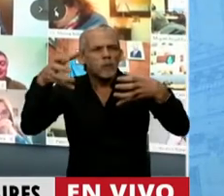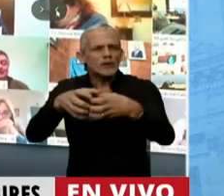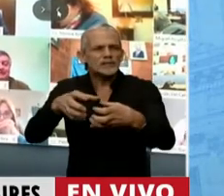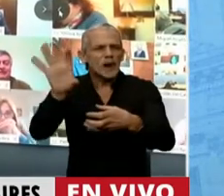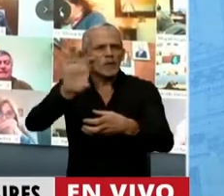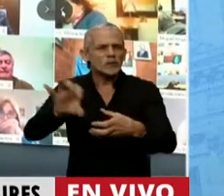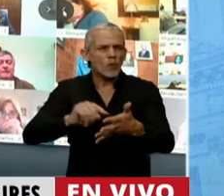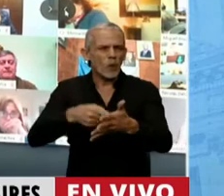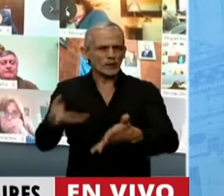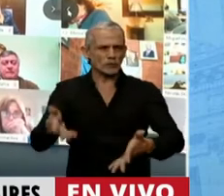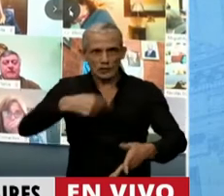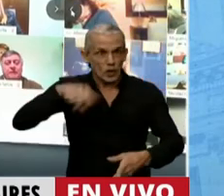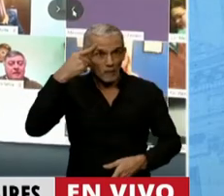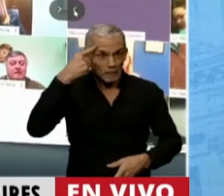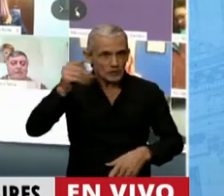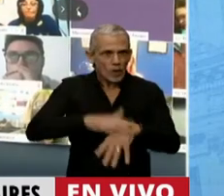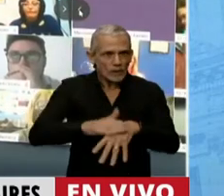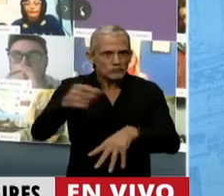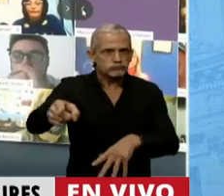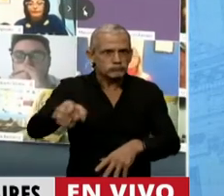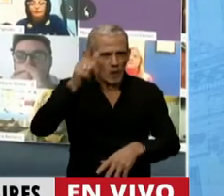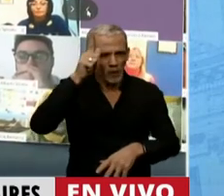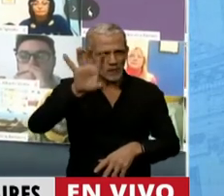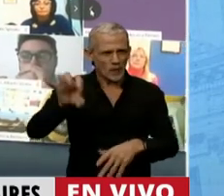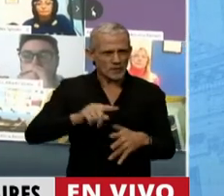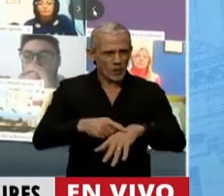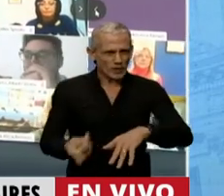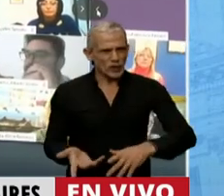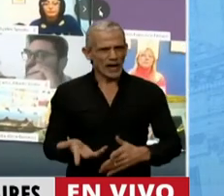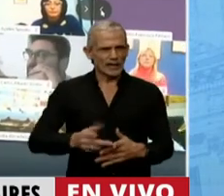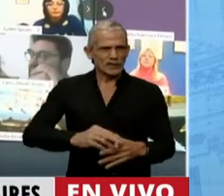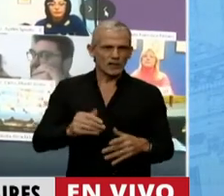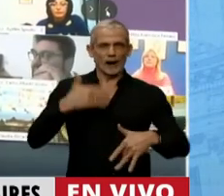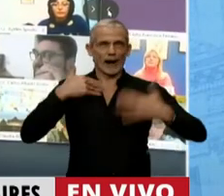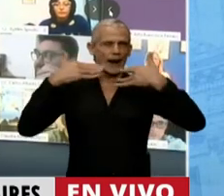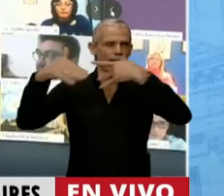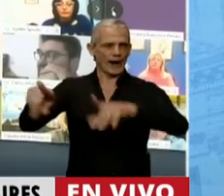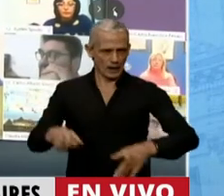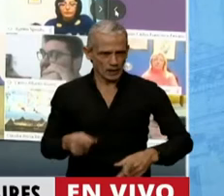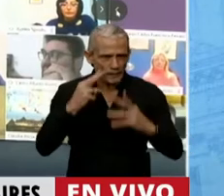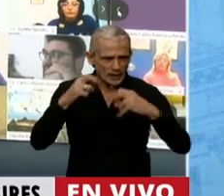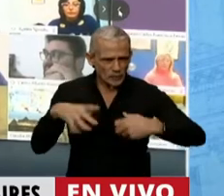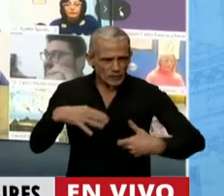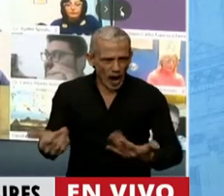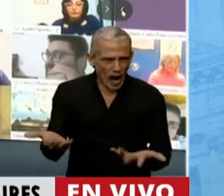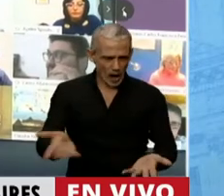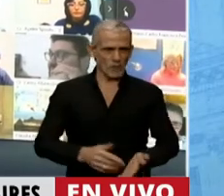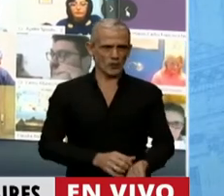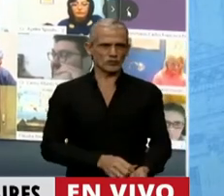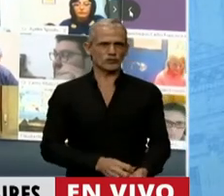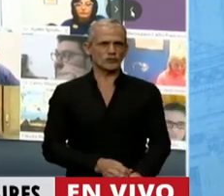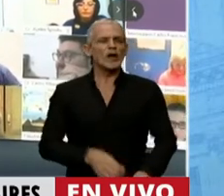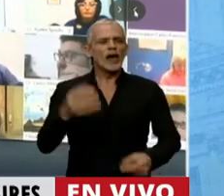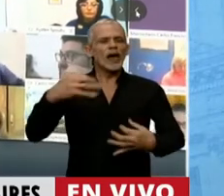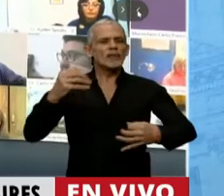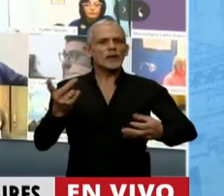los que todos estimamos responsables de la desaparición de Facundo. Y no alcanza con decir que no se va a recibir a